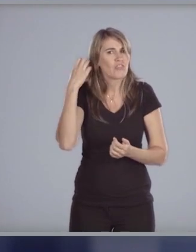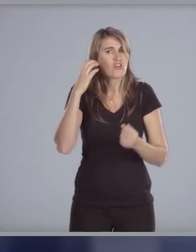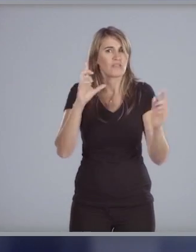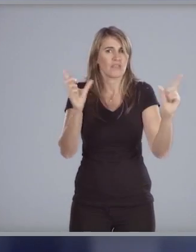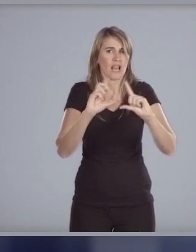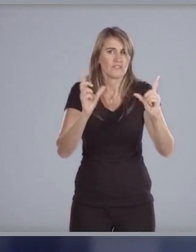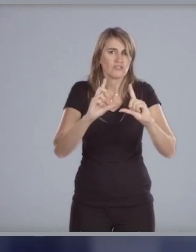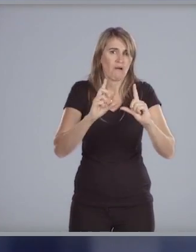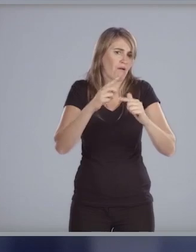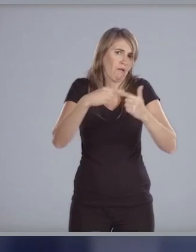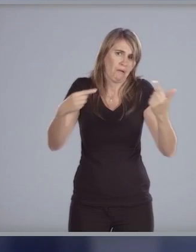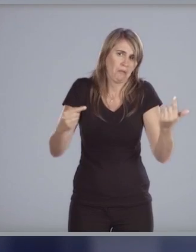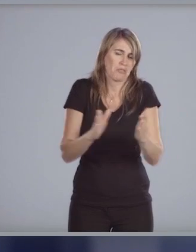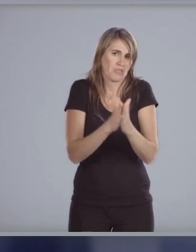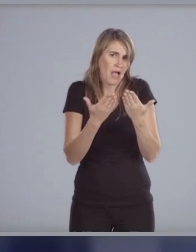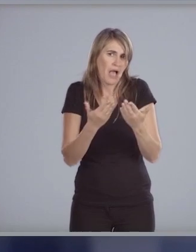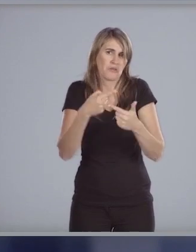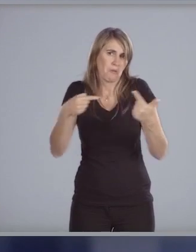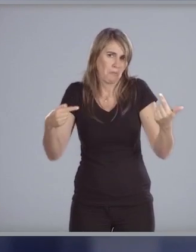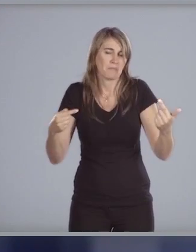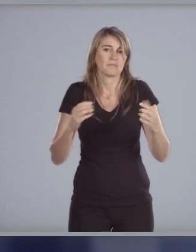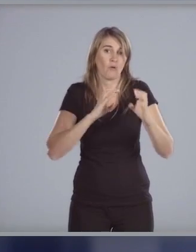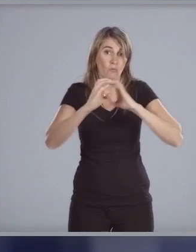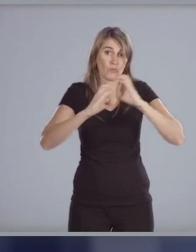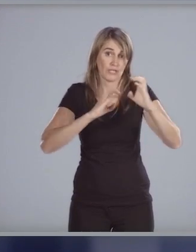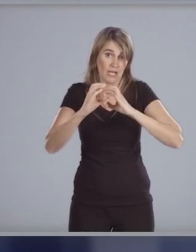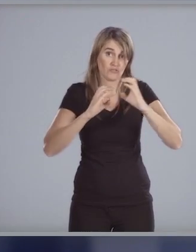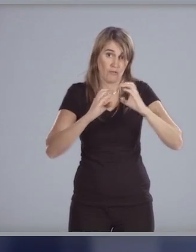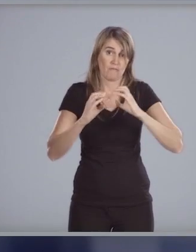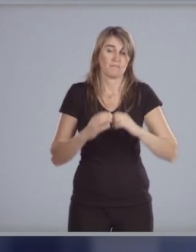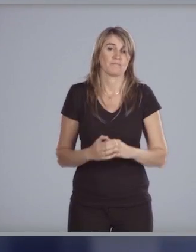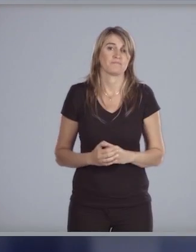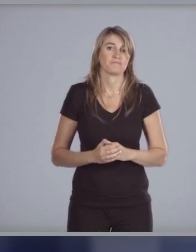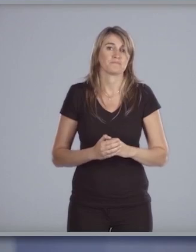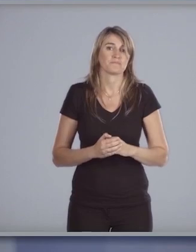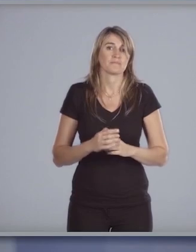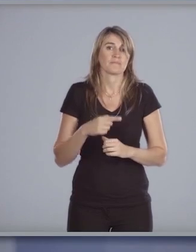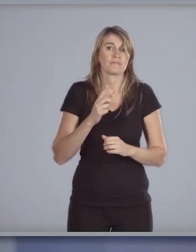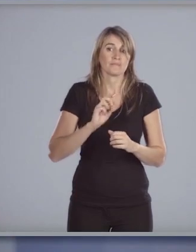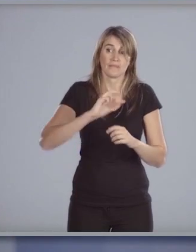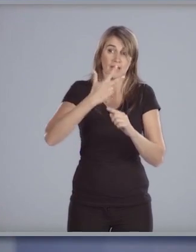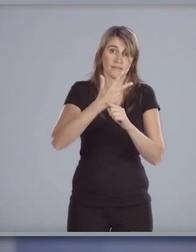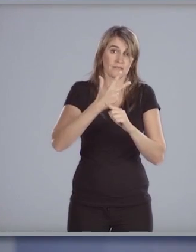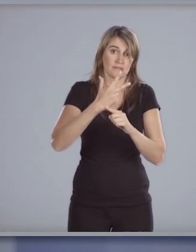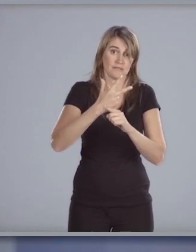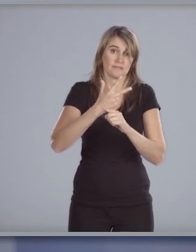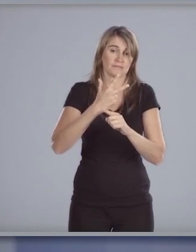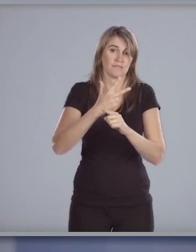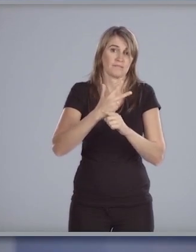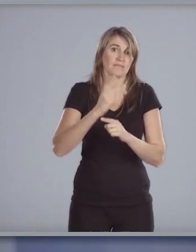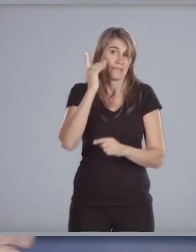televisión y otros servicios de comunicación audiovisual tercero